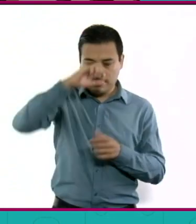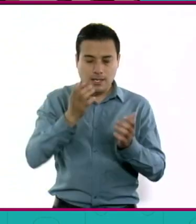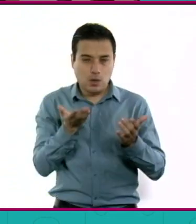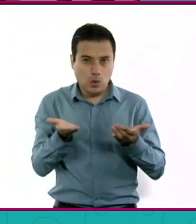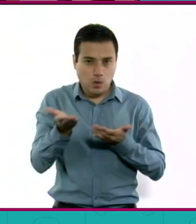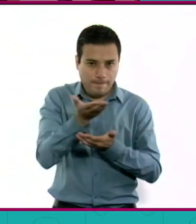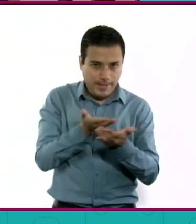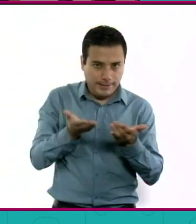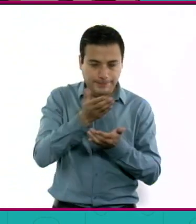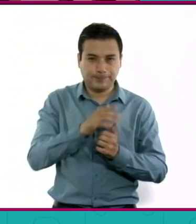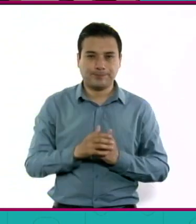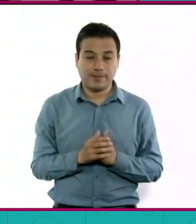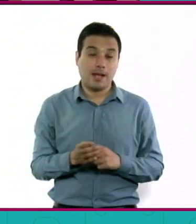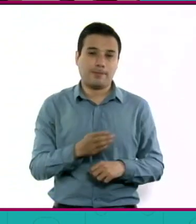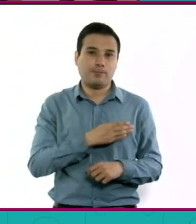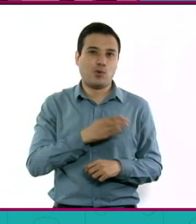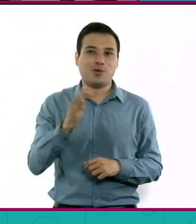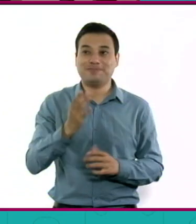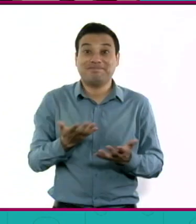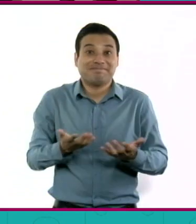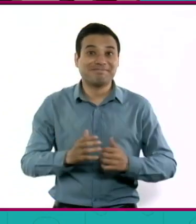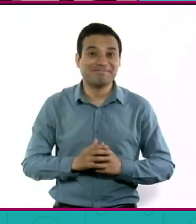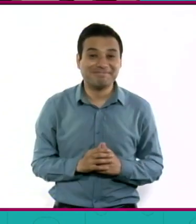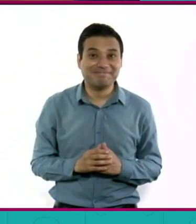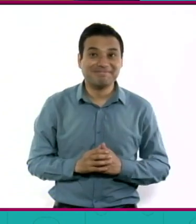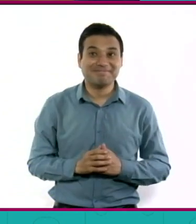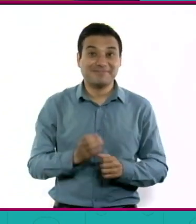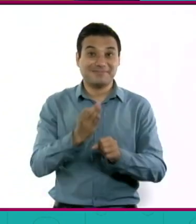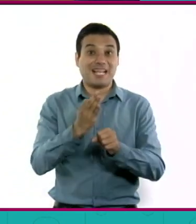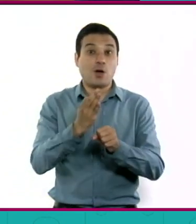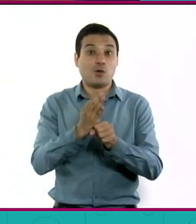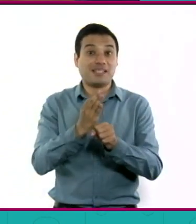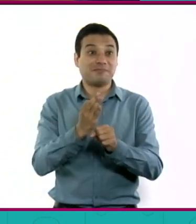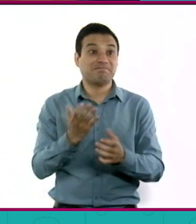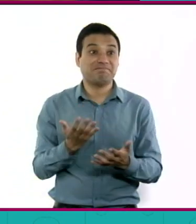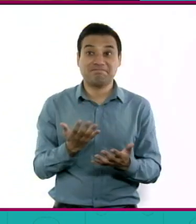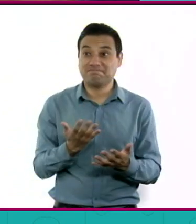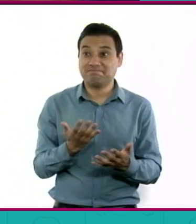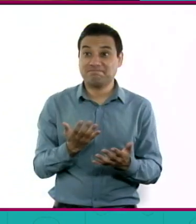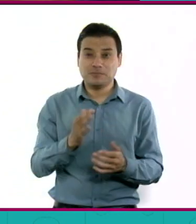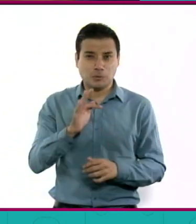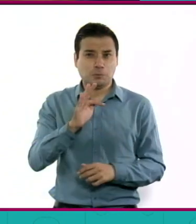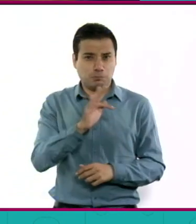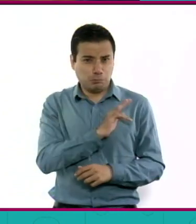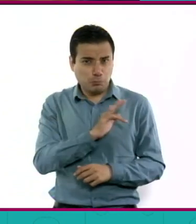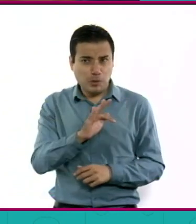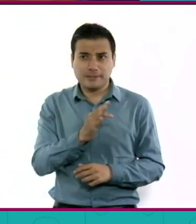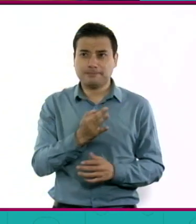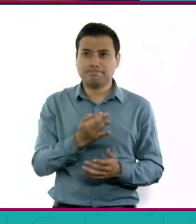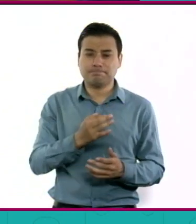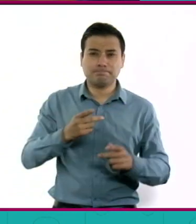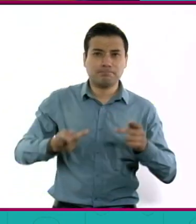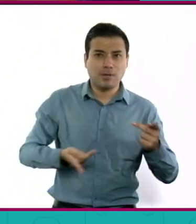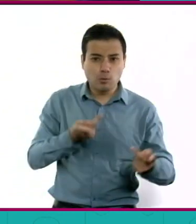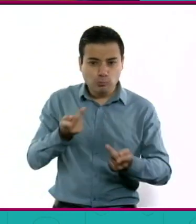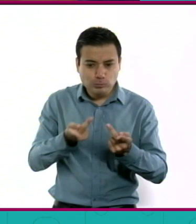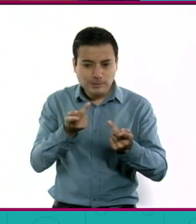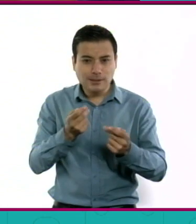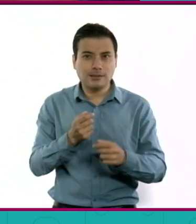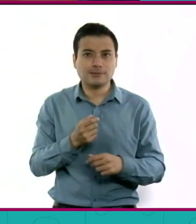Entonces, bueno, estoy aquí y con muchísimo gusto para que podamos compartir preguntas,